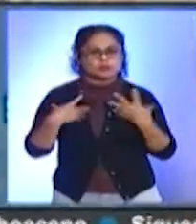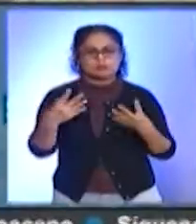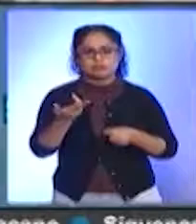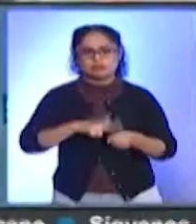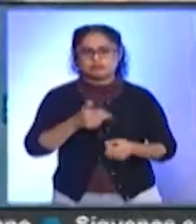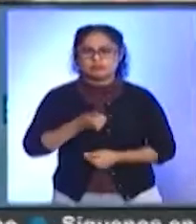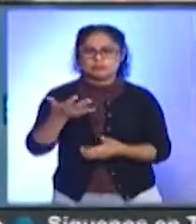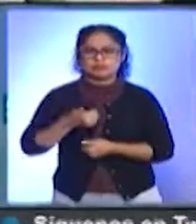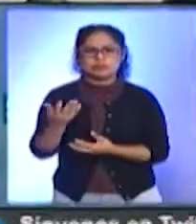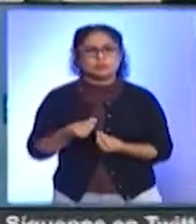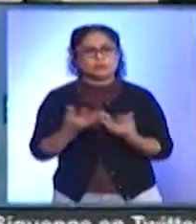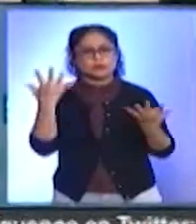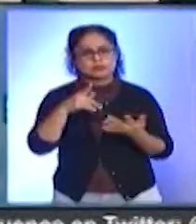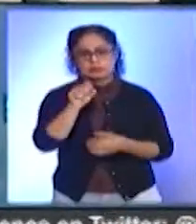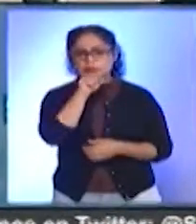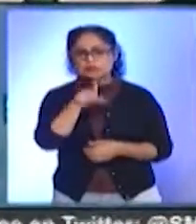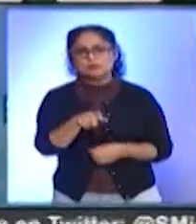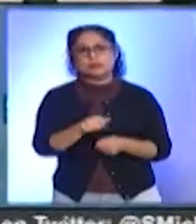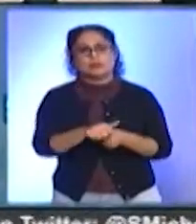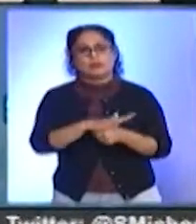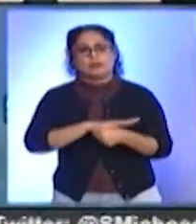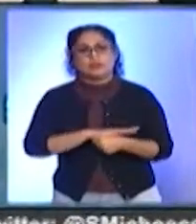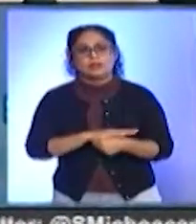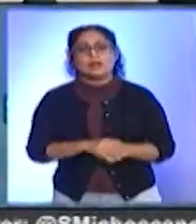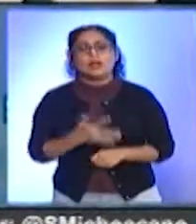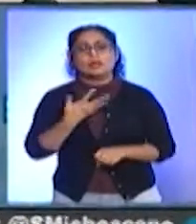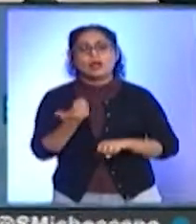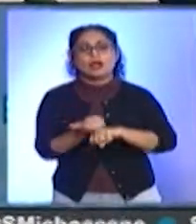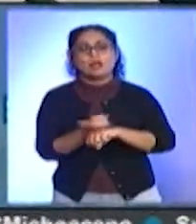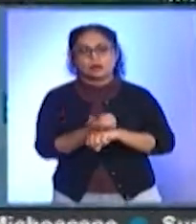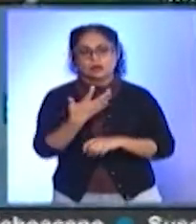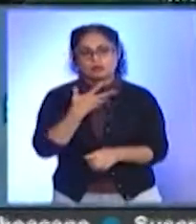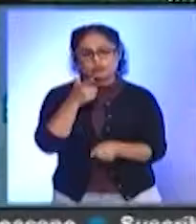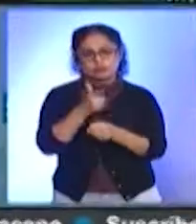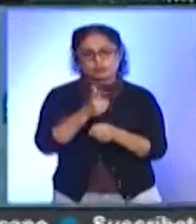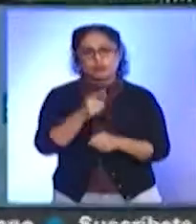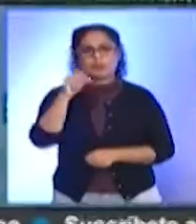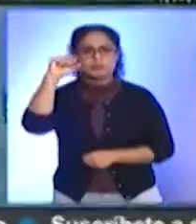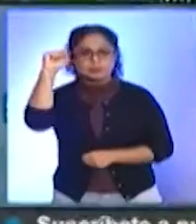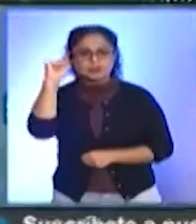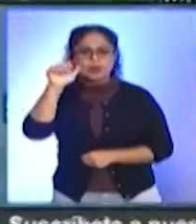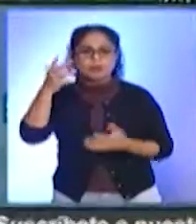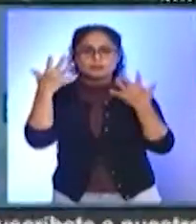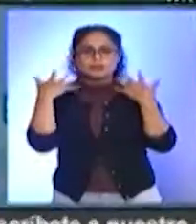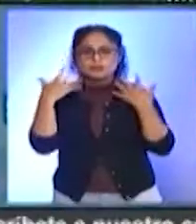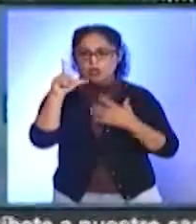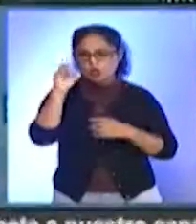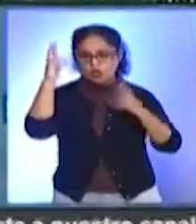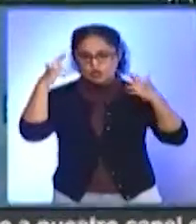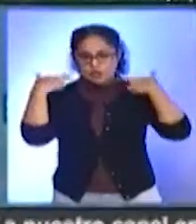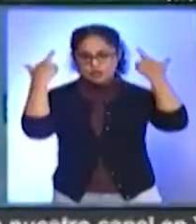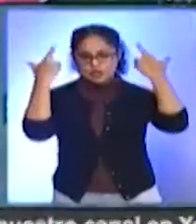hospitalizaciones a causa del COVID-19. En amarillo se encontrarán también Pátzcuaro, Patzingán, Los Reyes, Zamora y Huetamo.